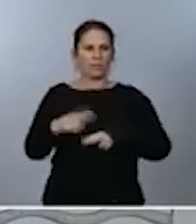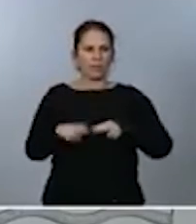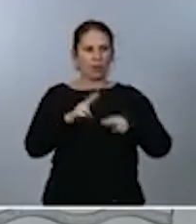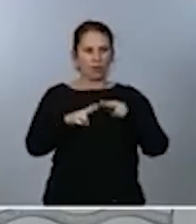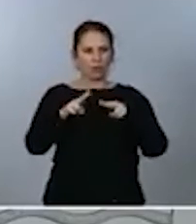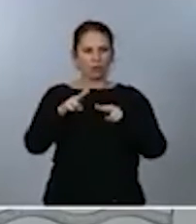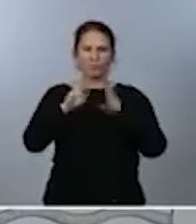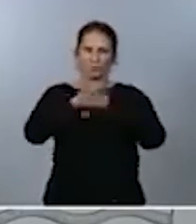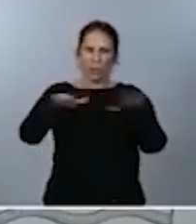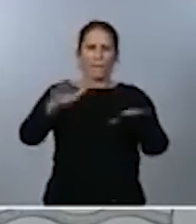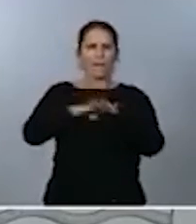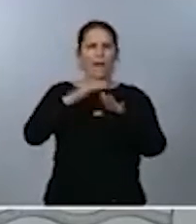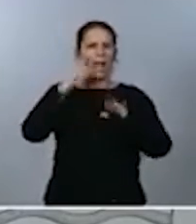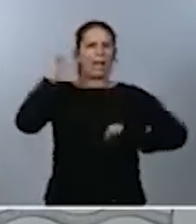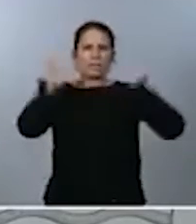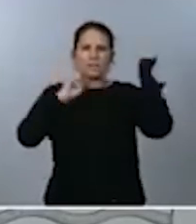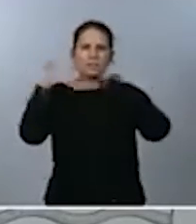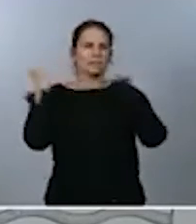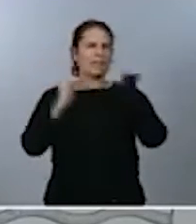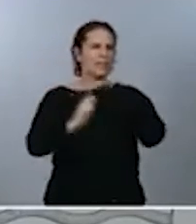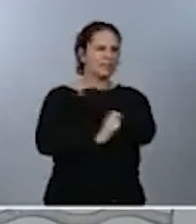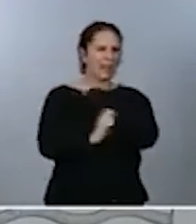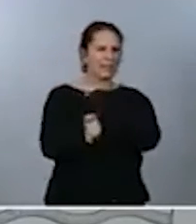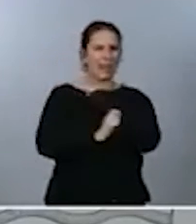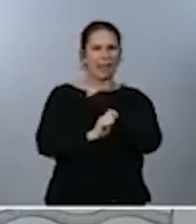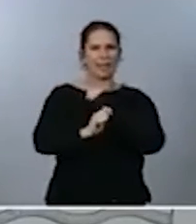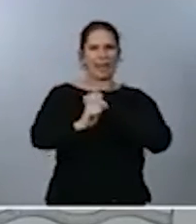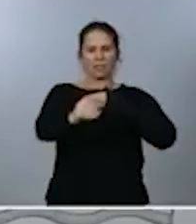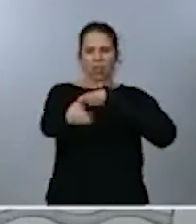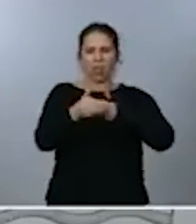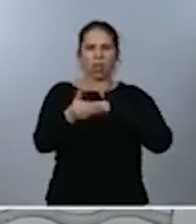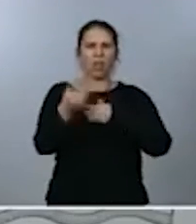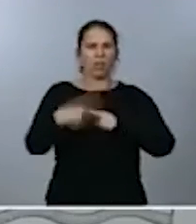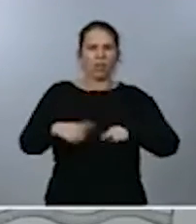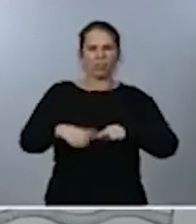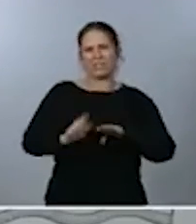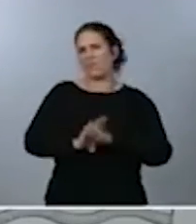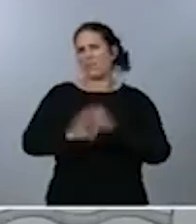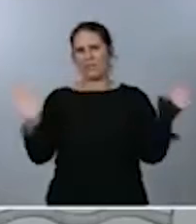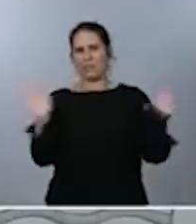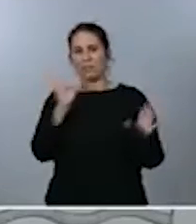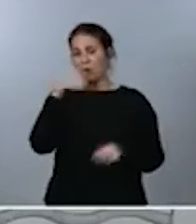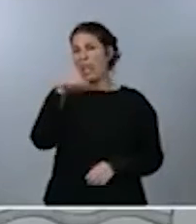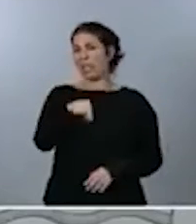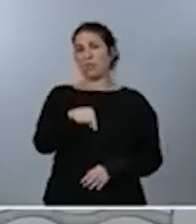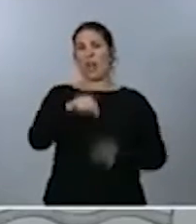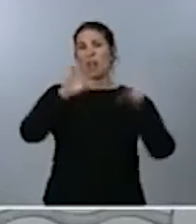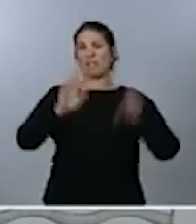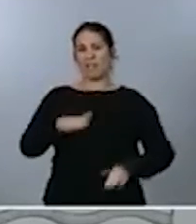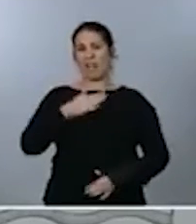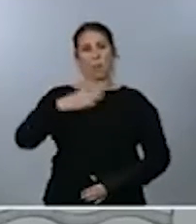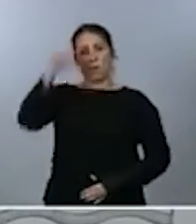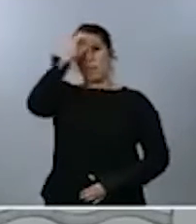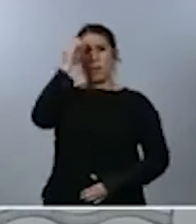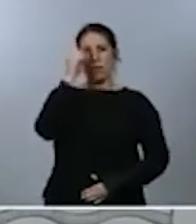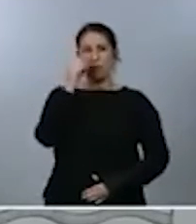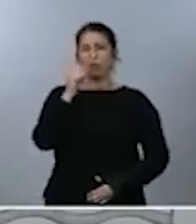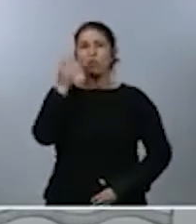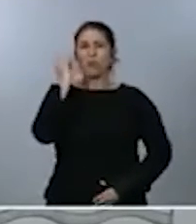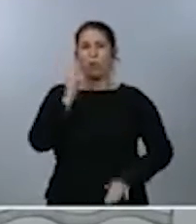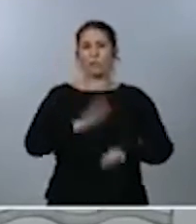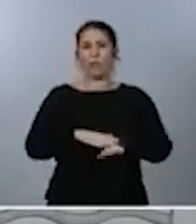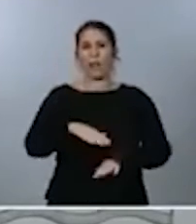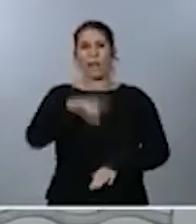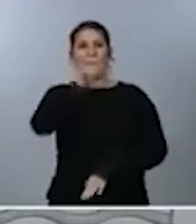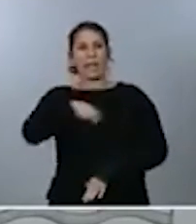crispación, las estrategias cortoplacistas que no conducen, más que desde nuestro punto de vista, al desapego y al bloqueo.